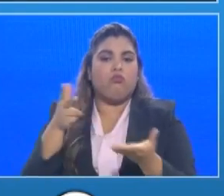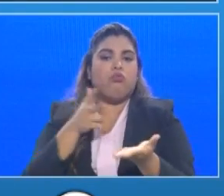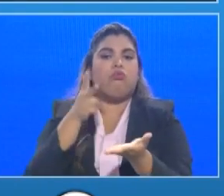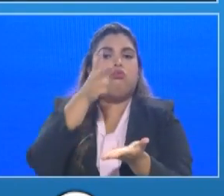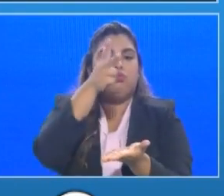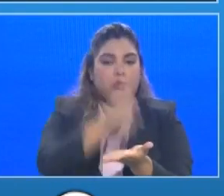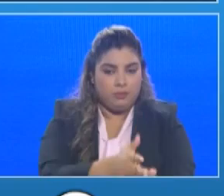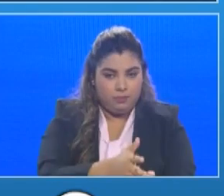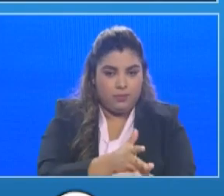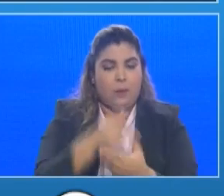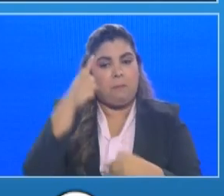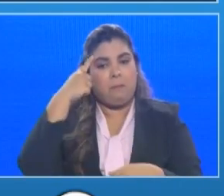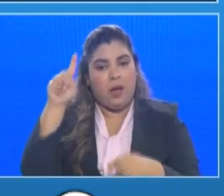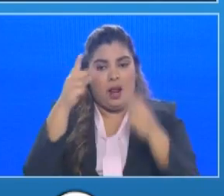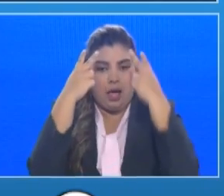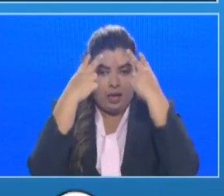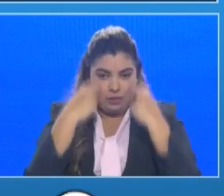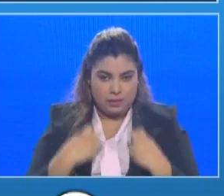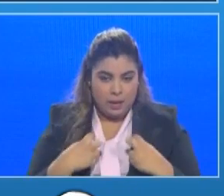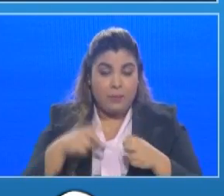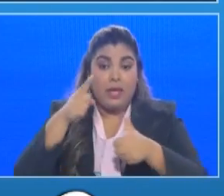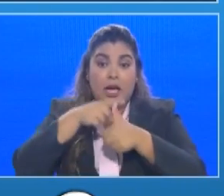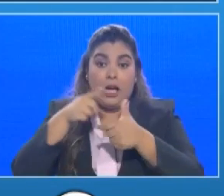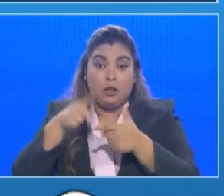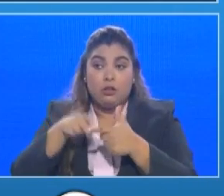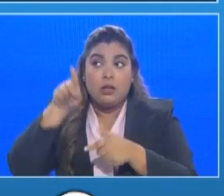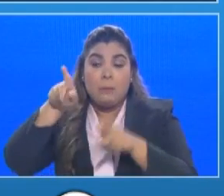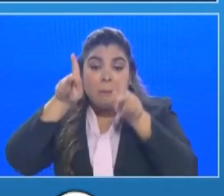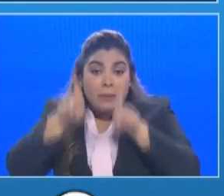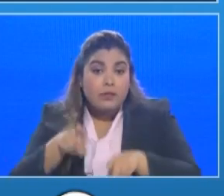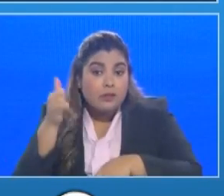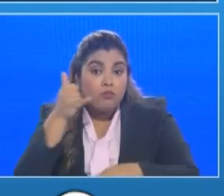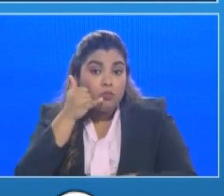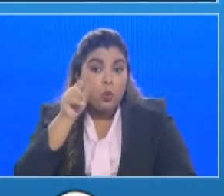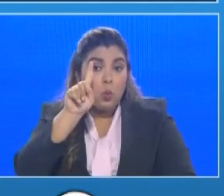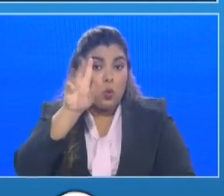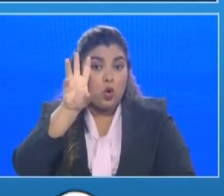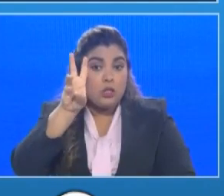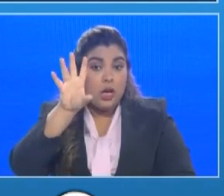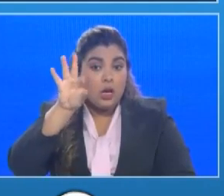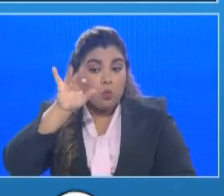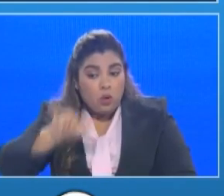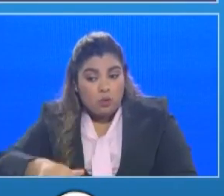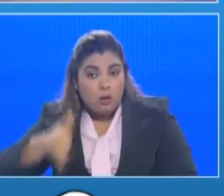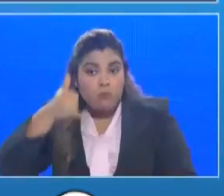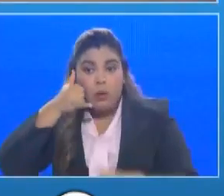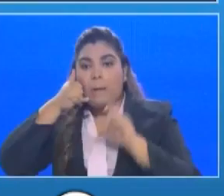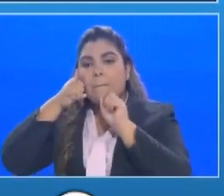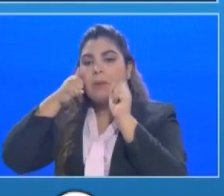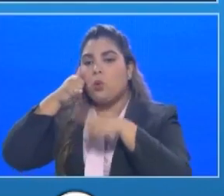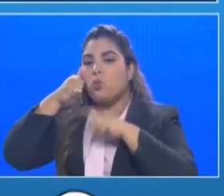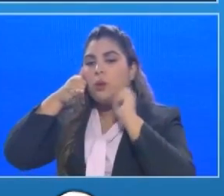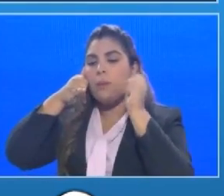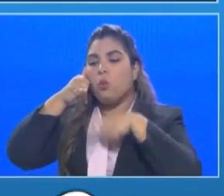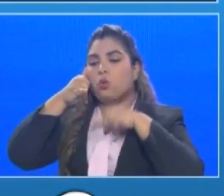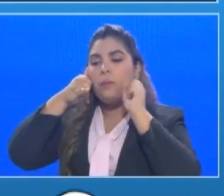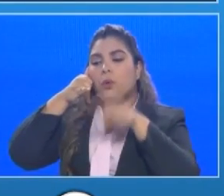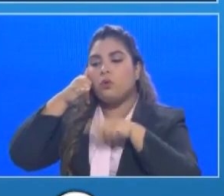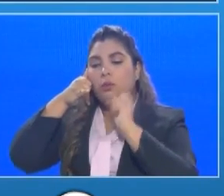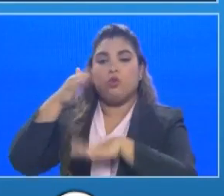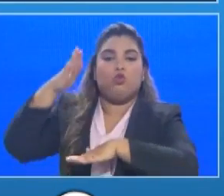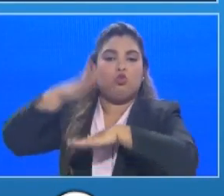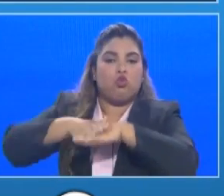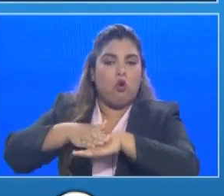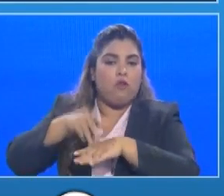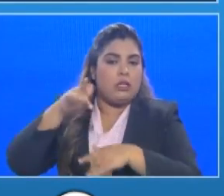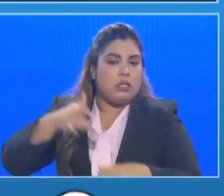quien tiene criterio para requerir tomarse la prueba porque en estos momentos esta prueba no es una prueba que se toma de manera